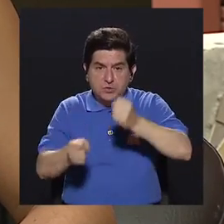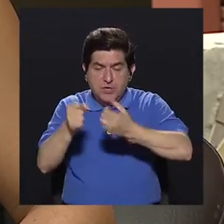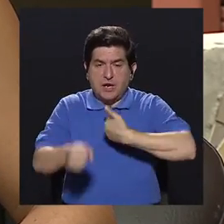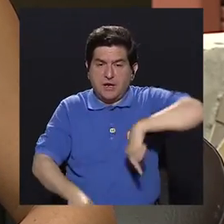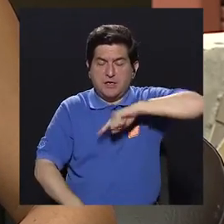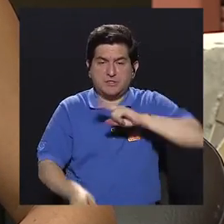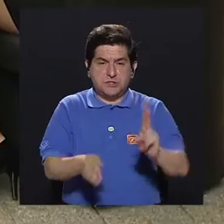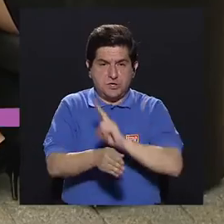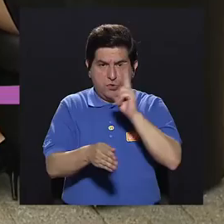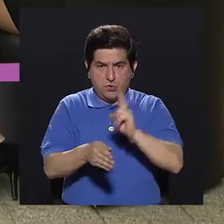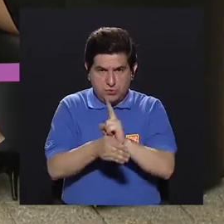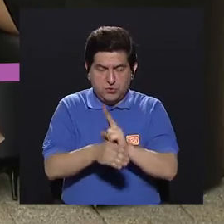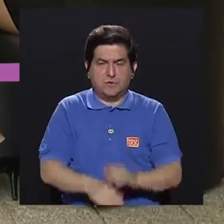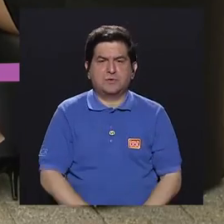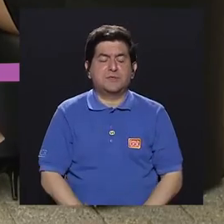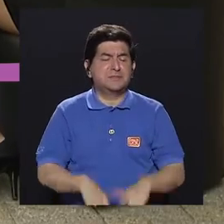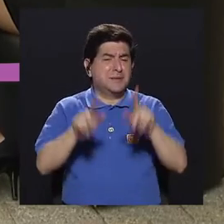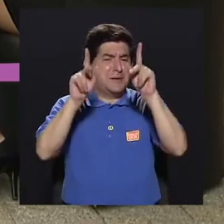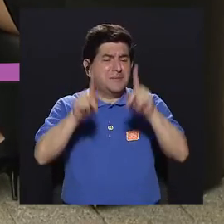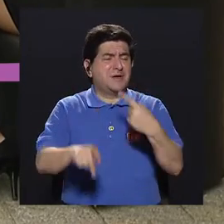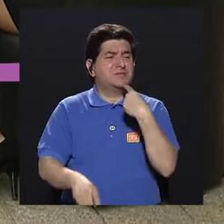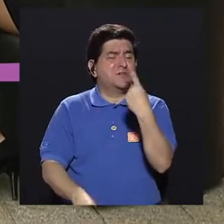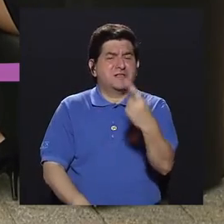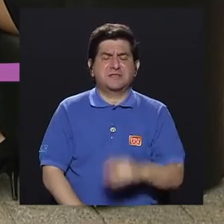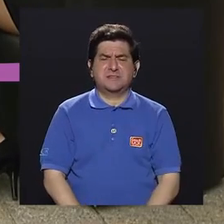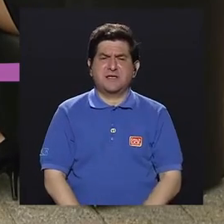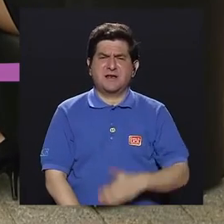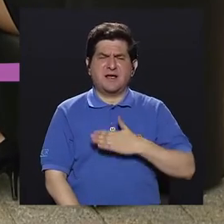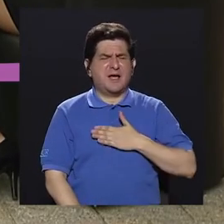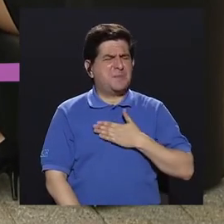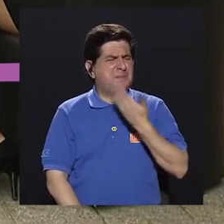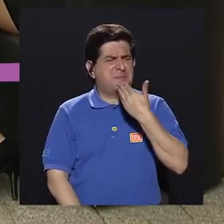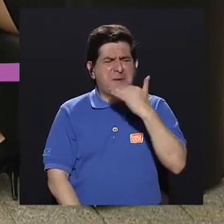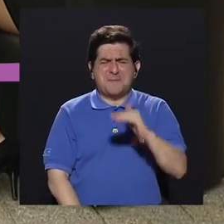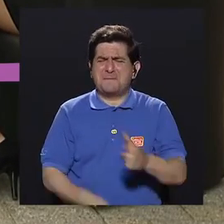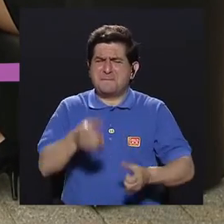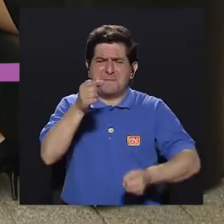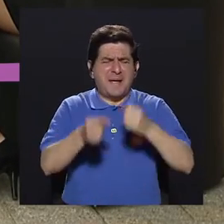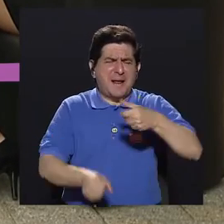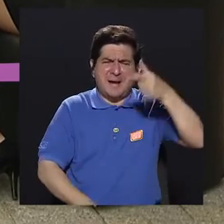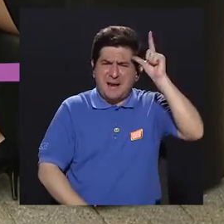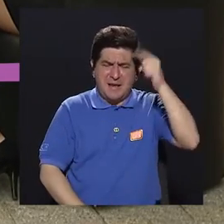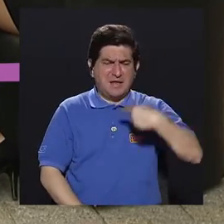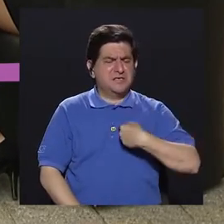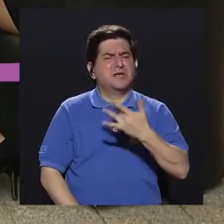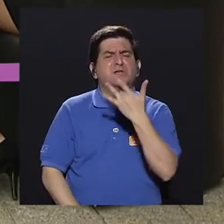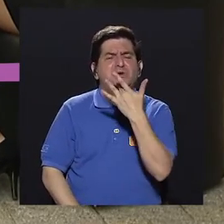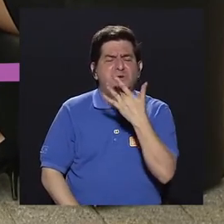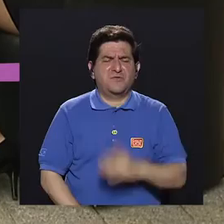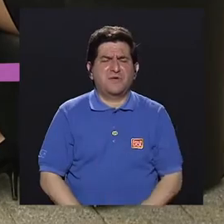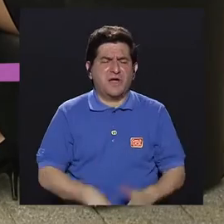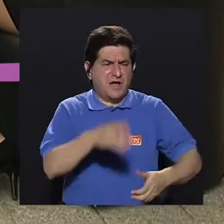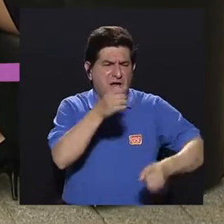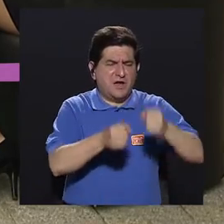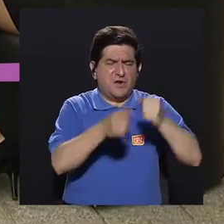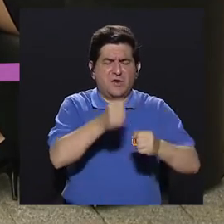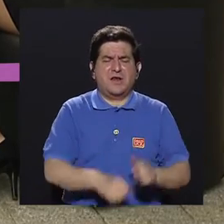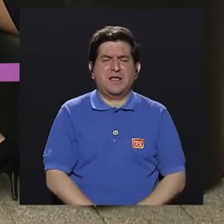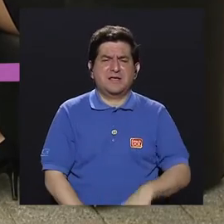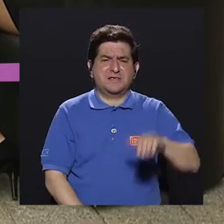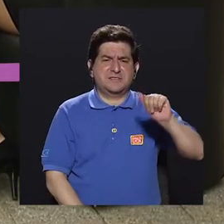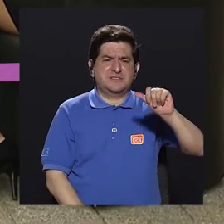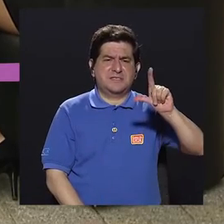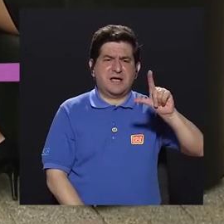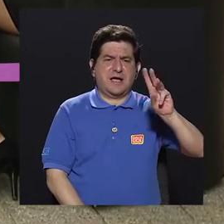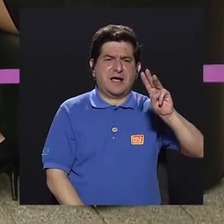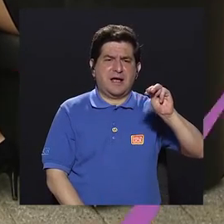nosotros consumimos? Porque es que mucha gente le dice a uno, es que a me cae muy mal la leche de vaca, entonces tomo leche de... ¿De almendra, de arroz,